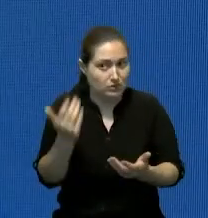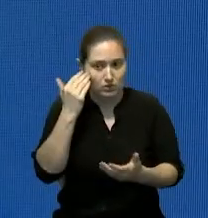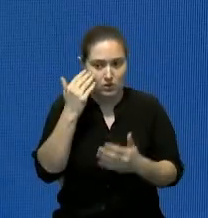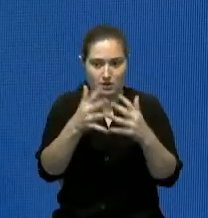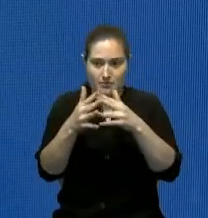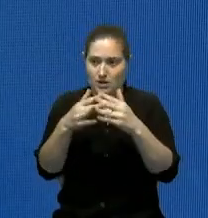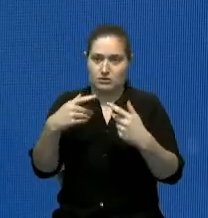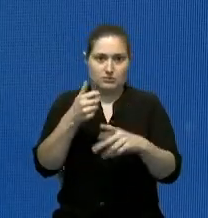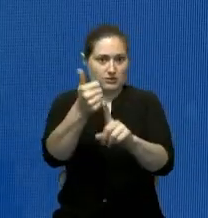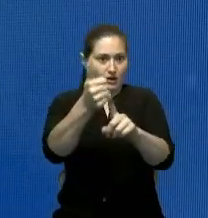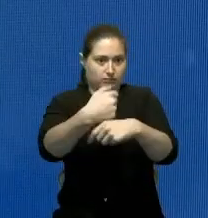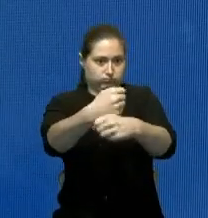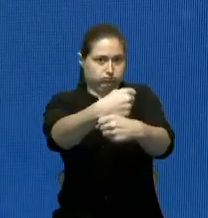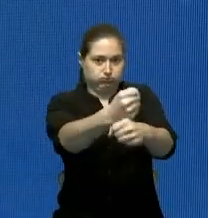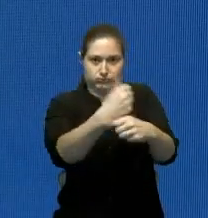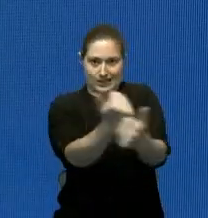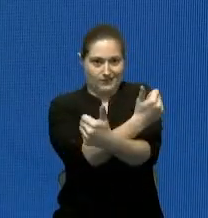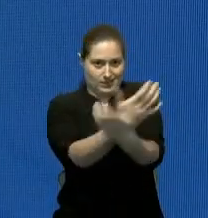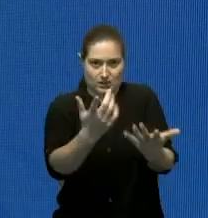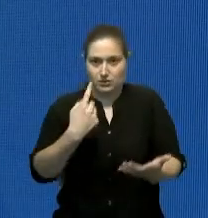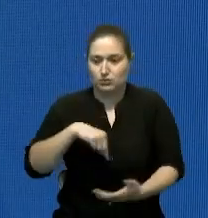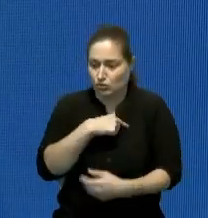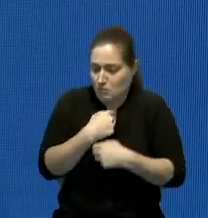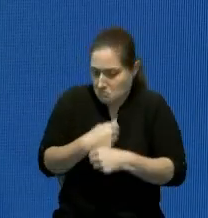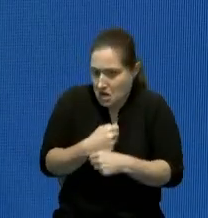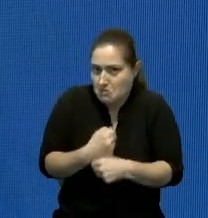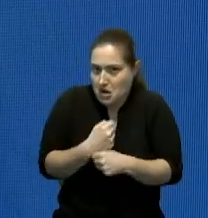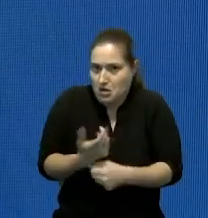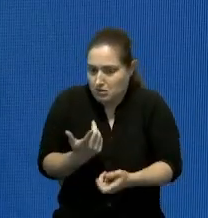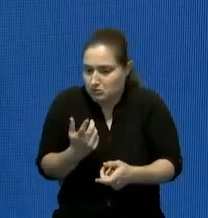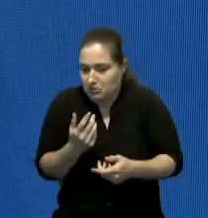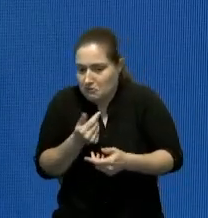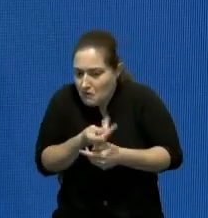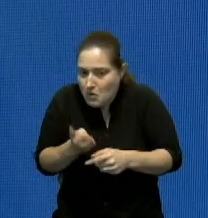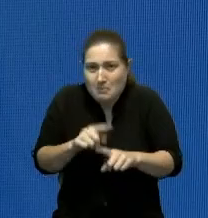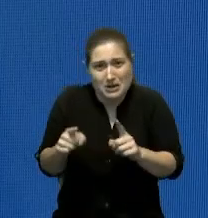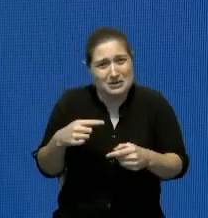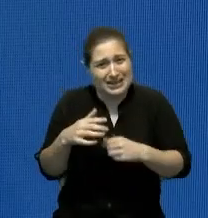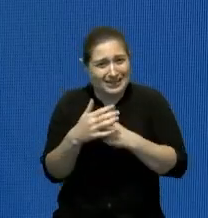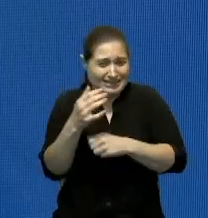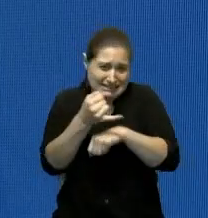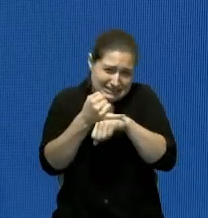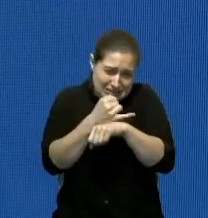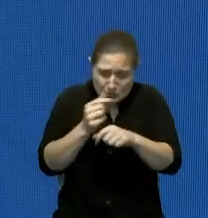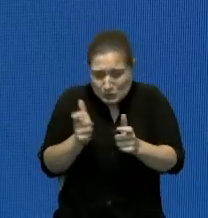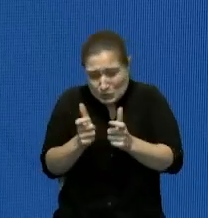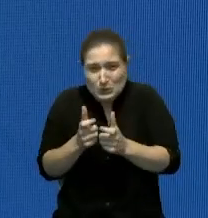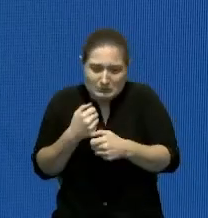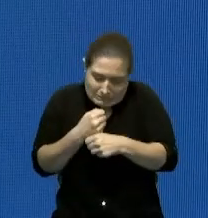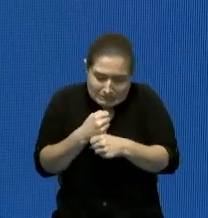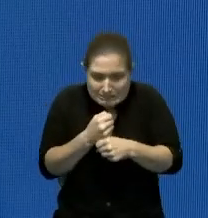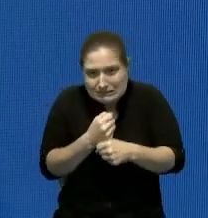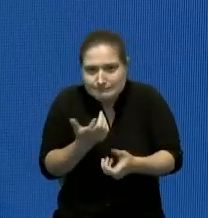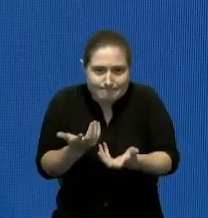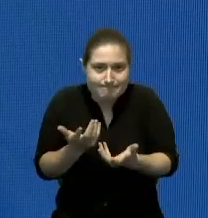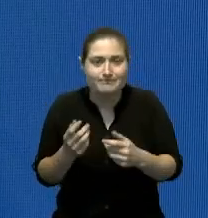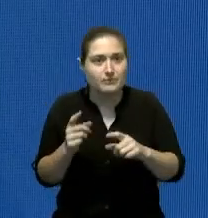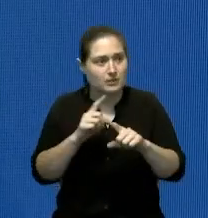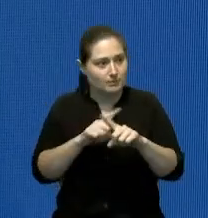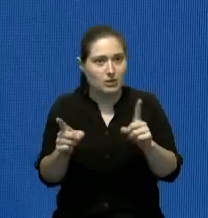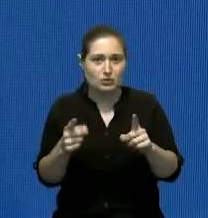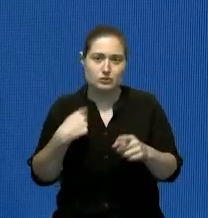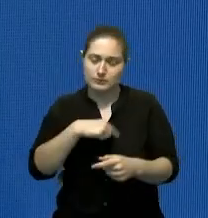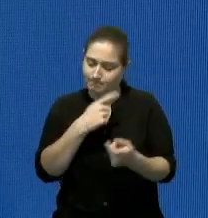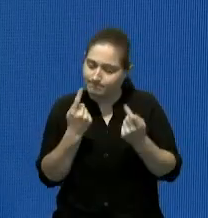nosotros producimos mucho pero no lo producimos todo porque somos una isla pequeña pero es una preocupación básica que nosotros tenemos para mantener a precios